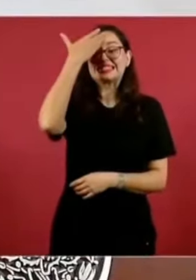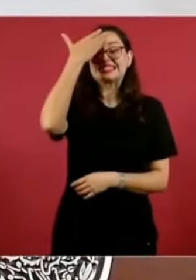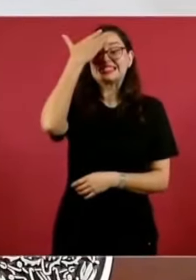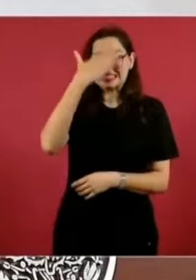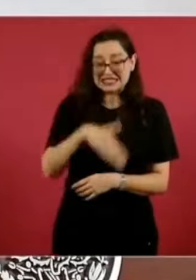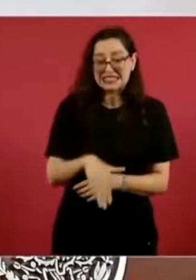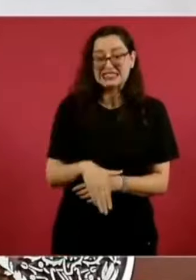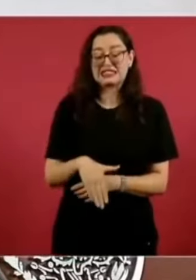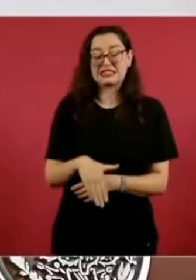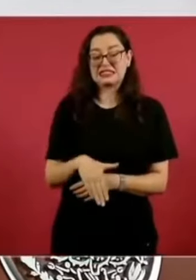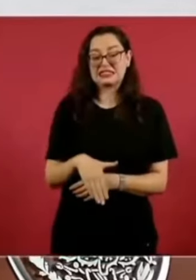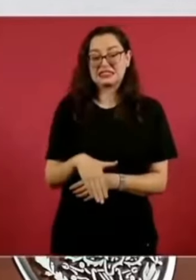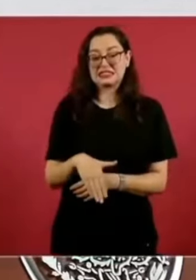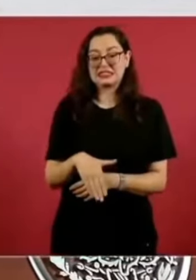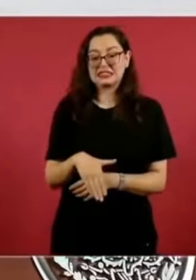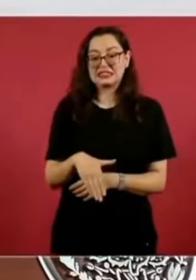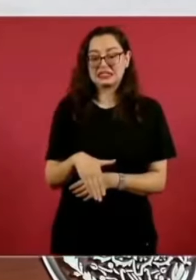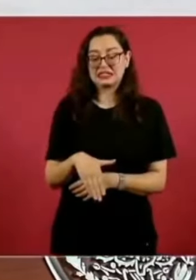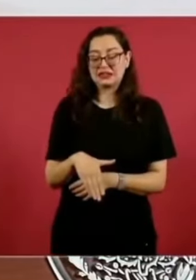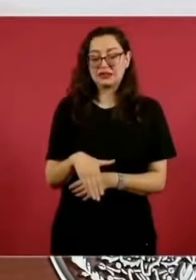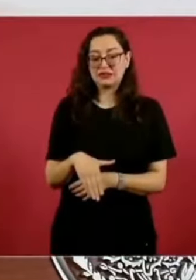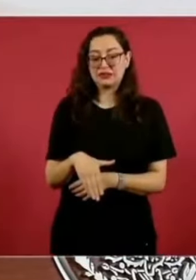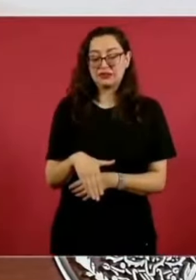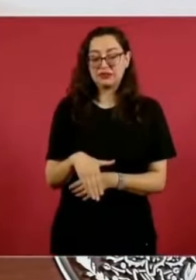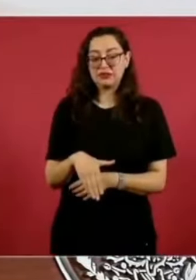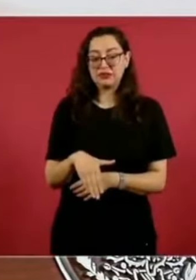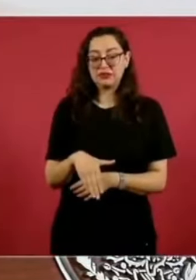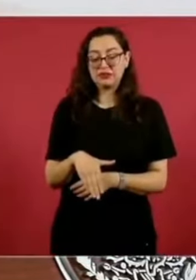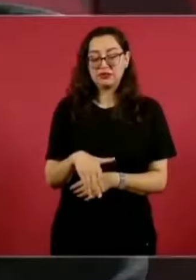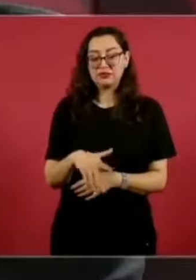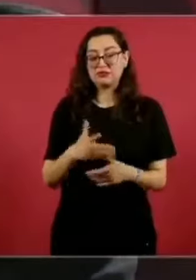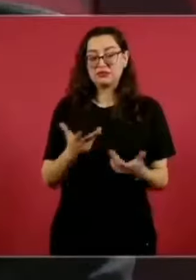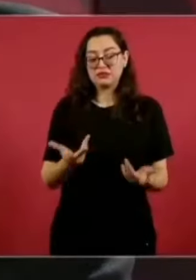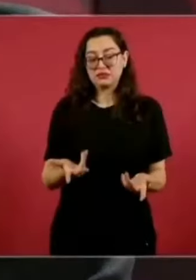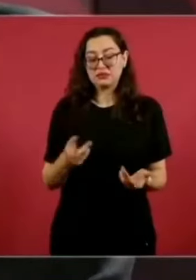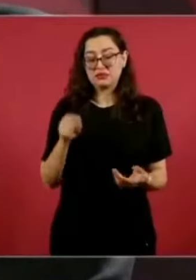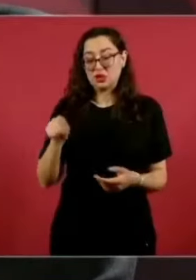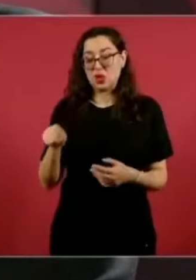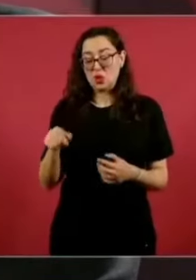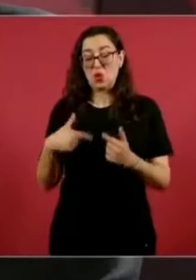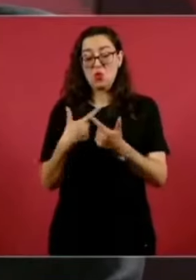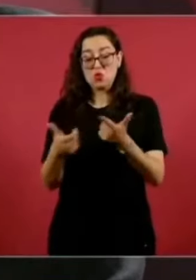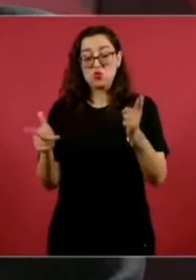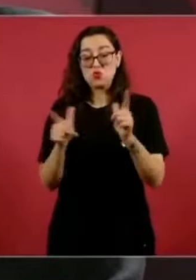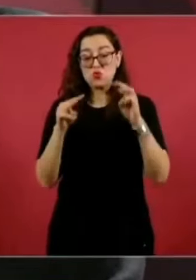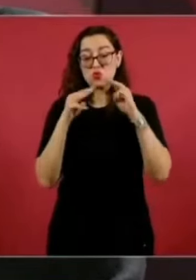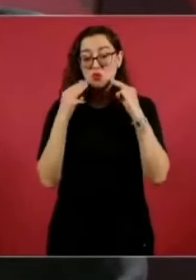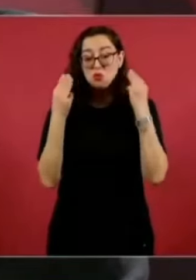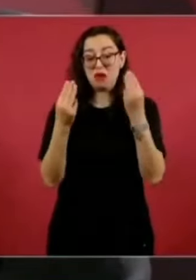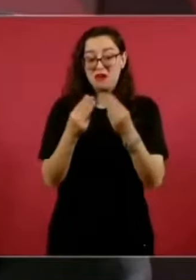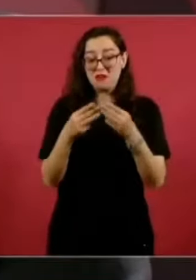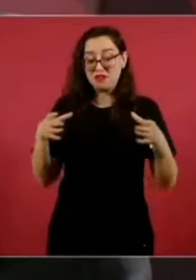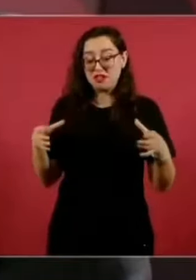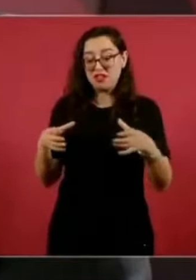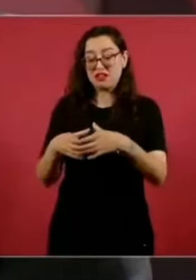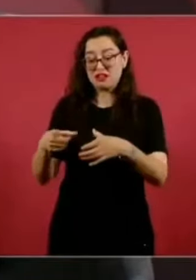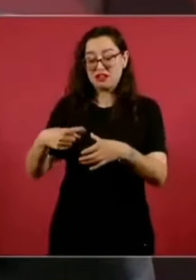muchos, este grupo se dedicaba a